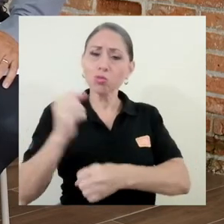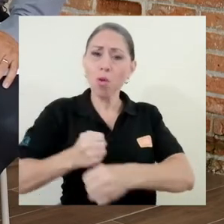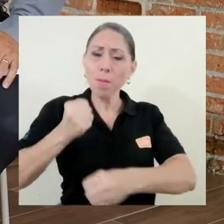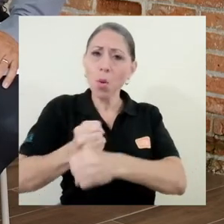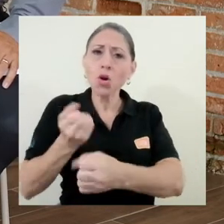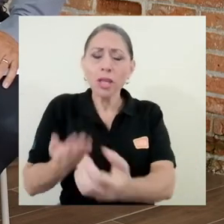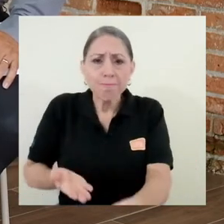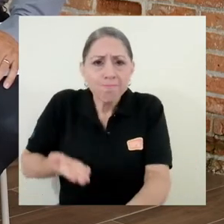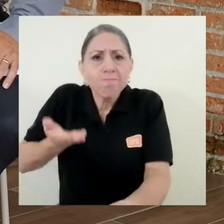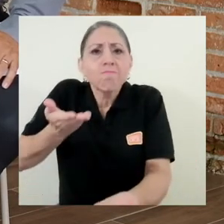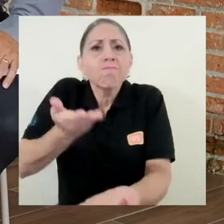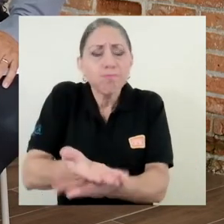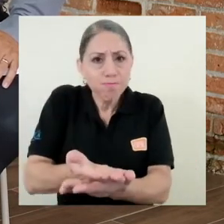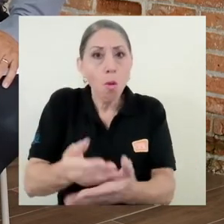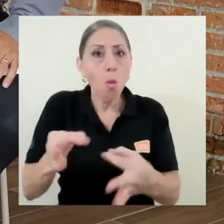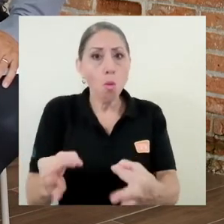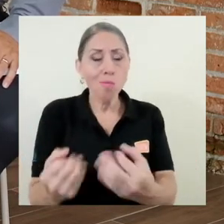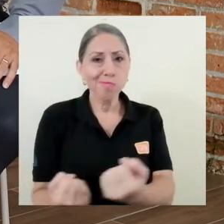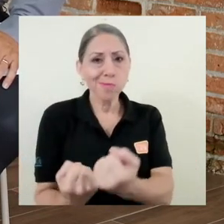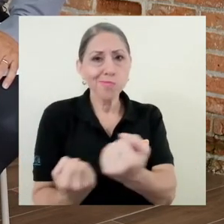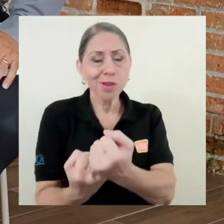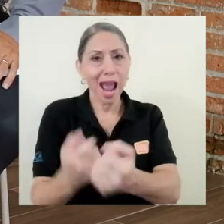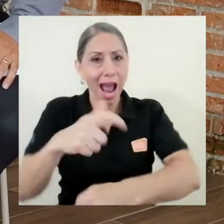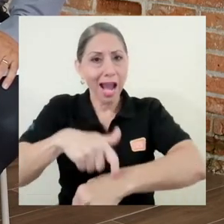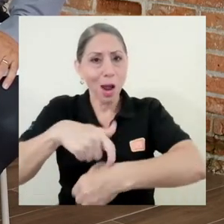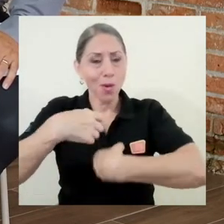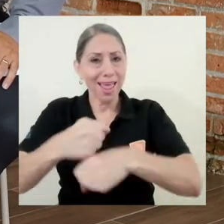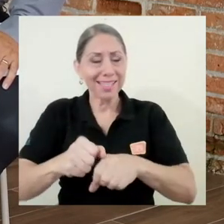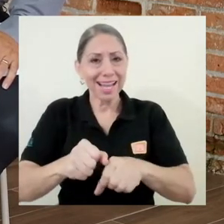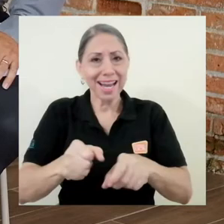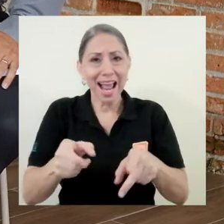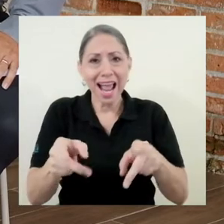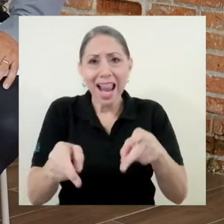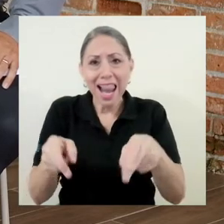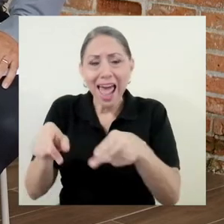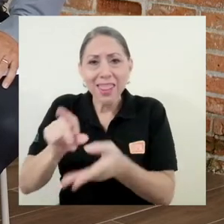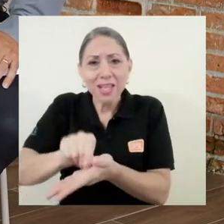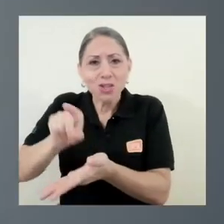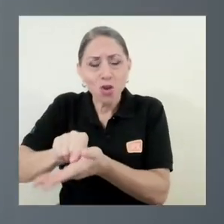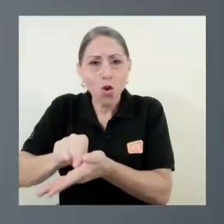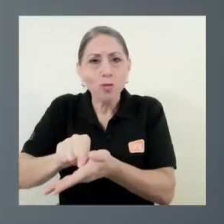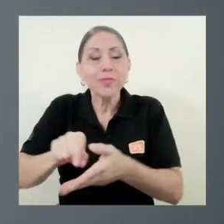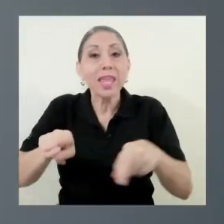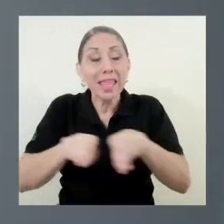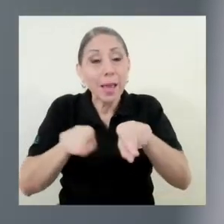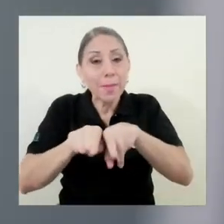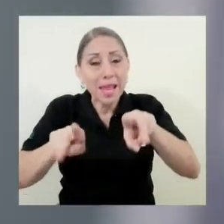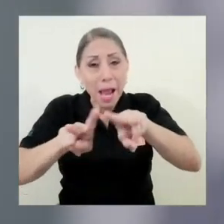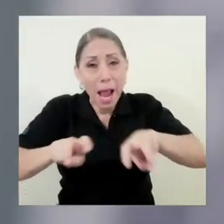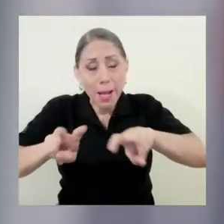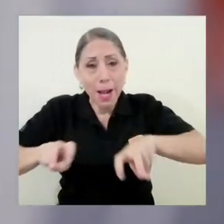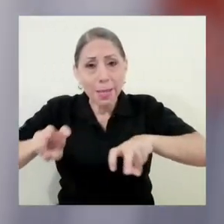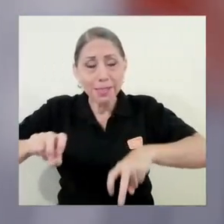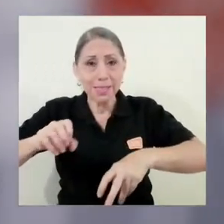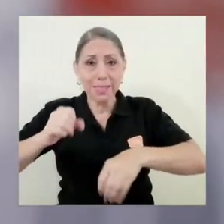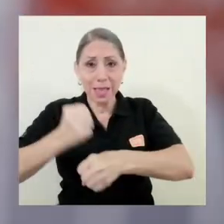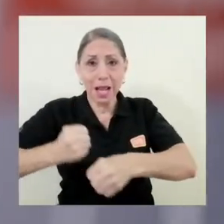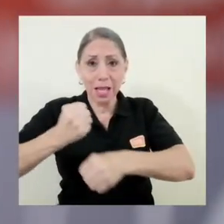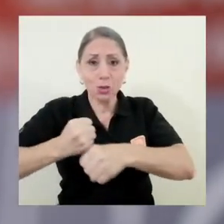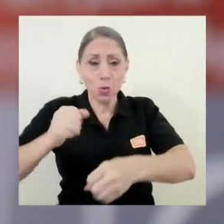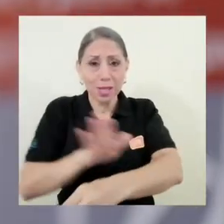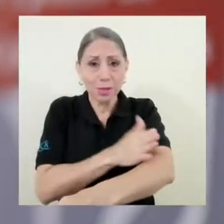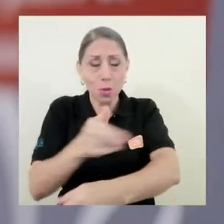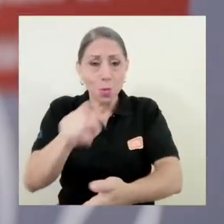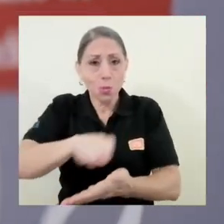de hacer la edición Y a la hora de hacer también los análisis de las obras La primera parte es